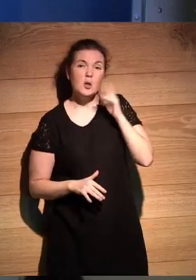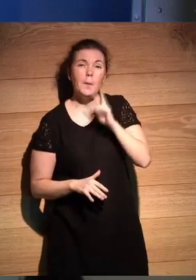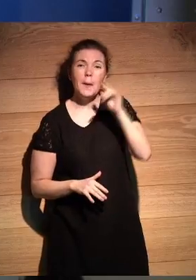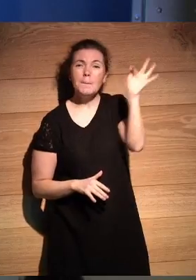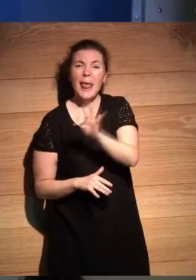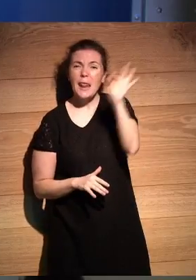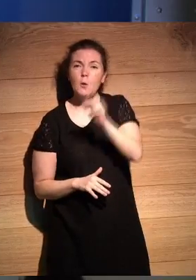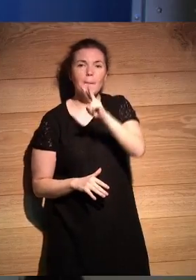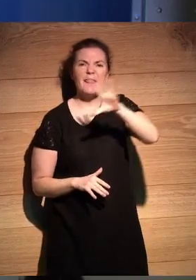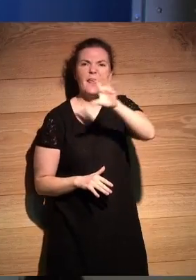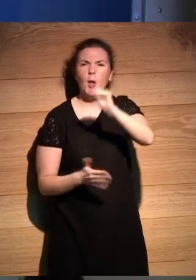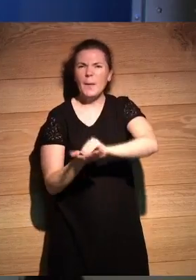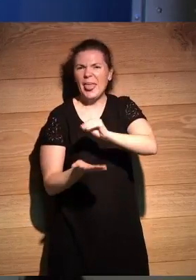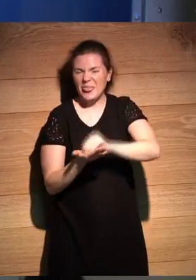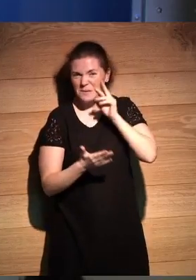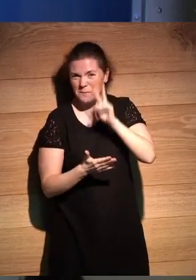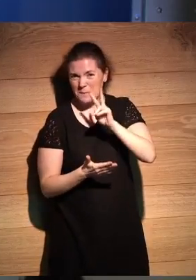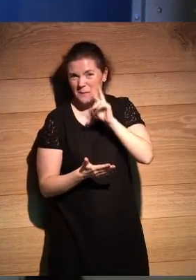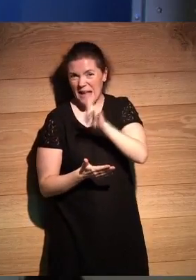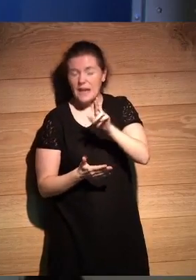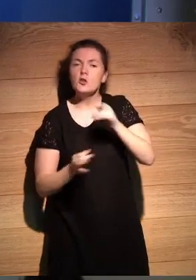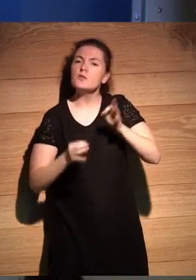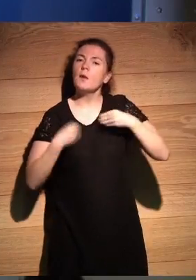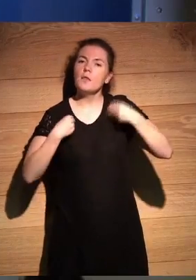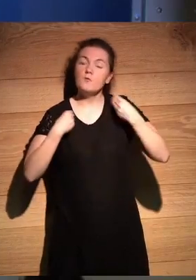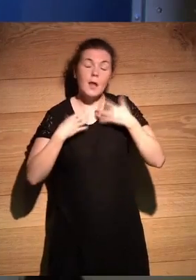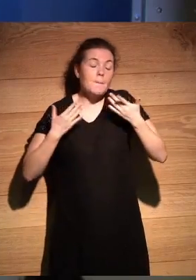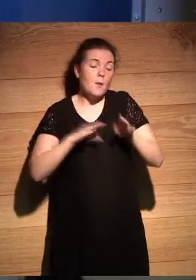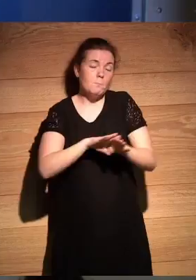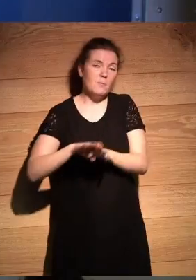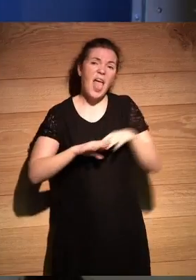siempre la disfruté ¿no? pero y después el desierto se convierte en una cosa ya